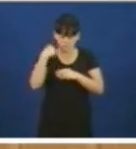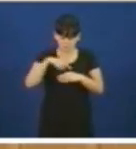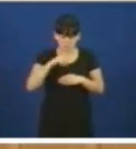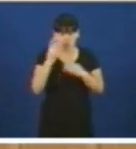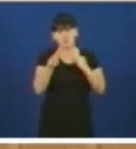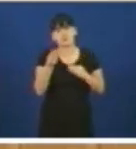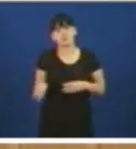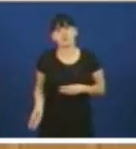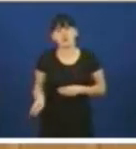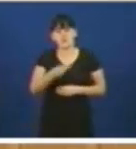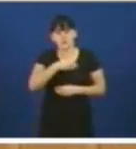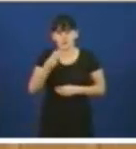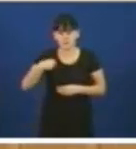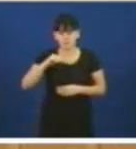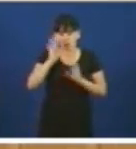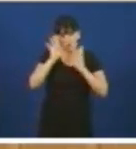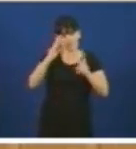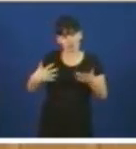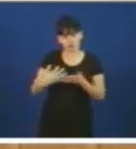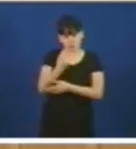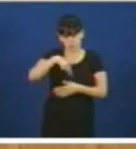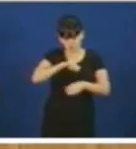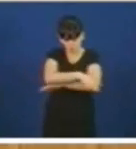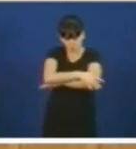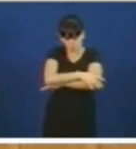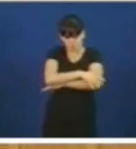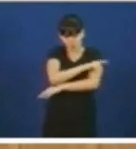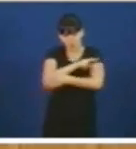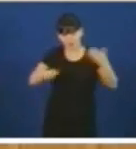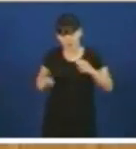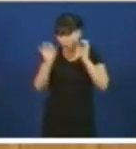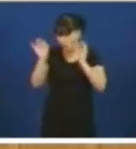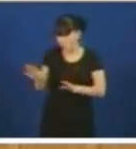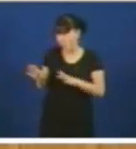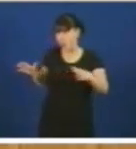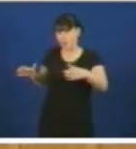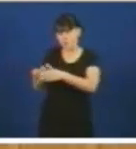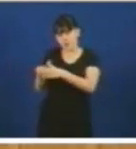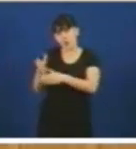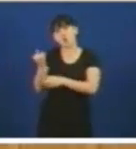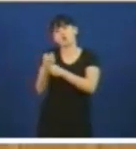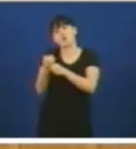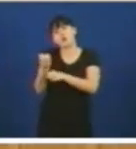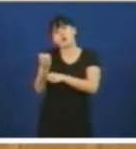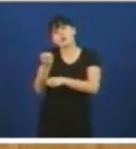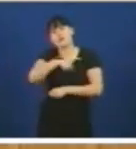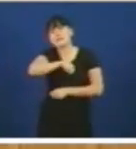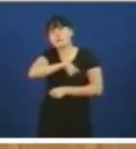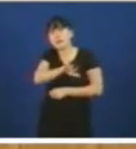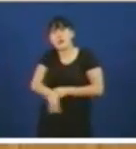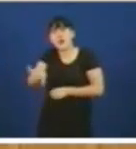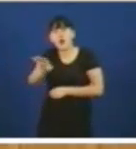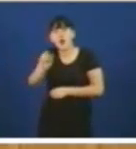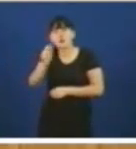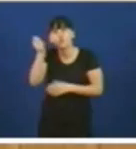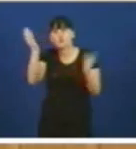que todo o esforzo do goberno galego non tivesen a mesma implicación do goberno socialista de España que non fixo nin a máis mínima xestión nin pol